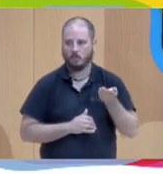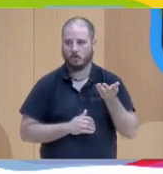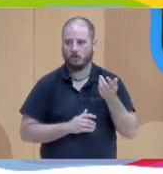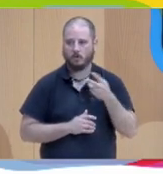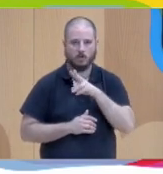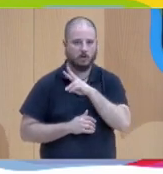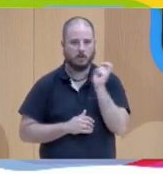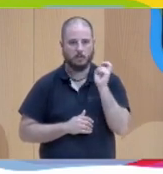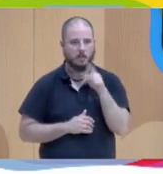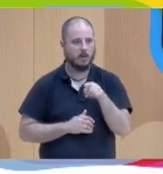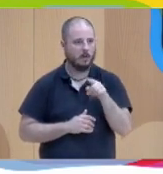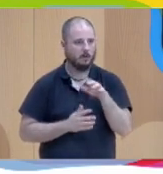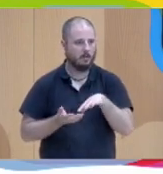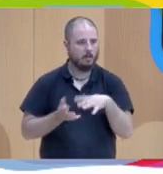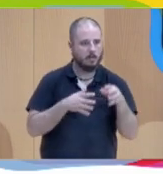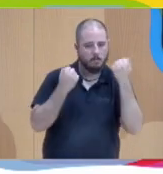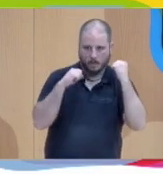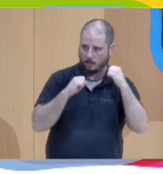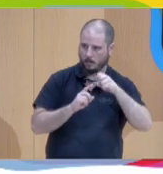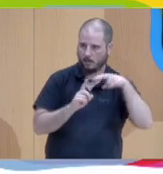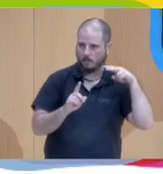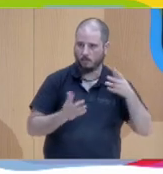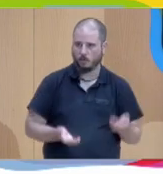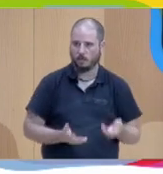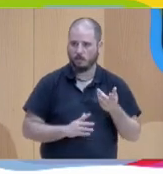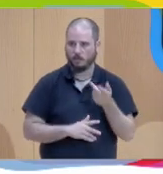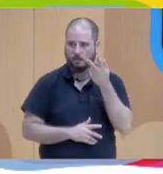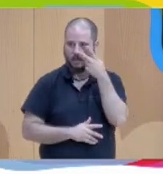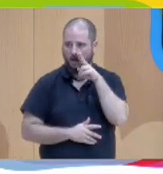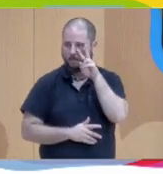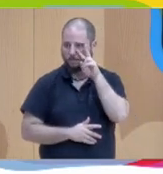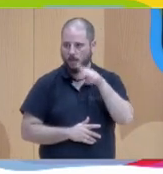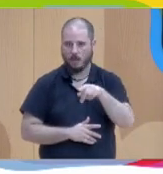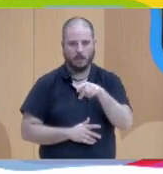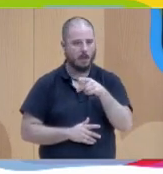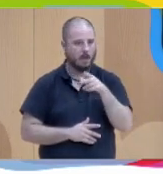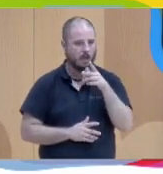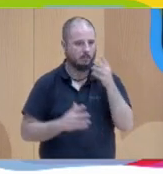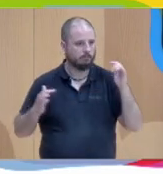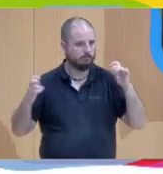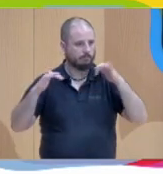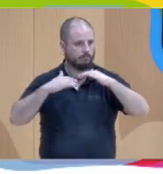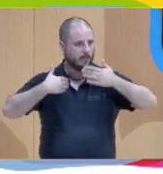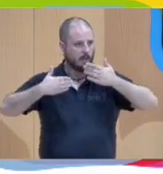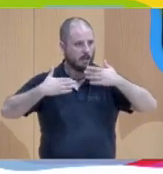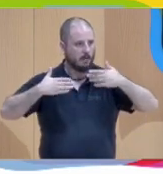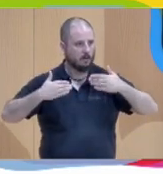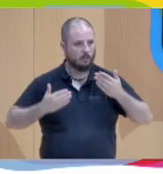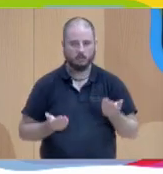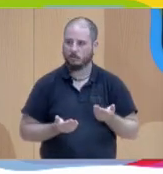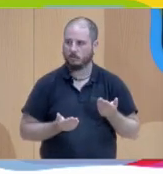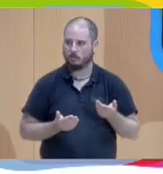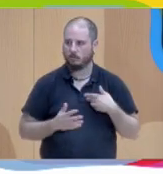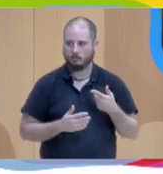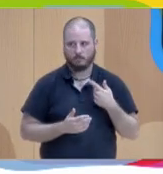la parte práctica del enfoque, el poder tener esas experiencias y esos encuentros dialógicos, como decían ellos, no es algo que yo te pueda contar sino que hay que